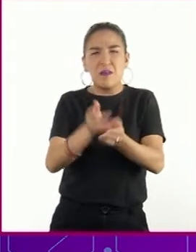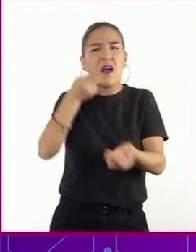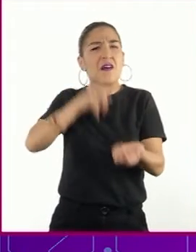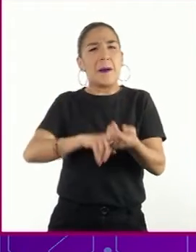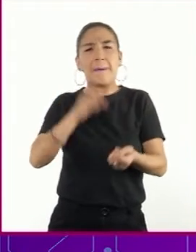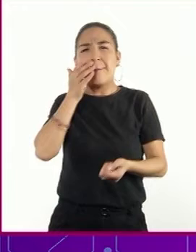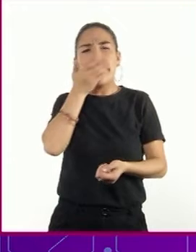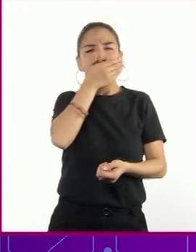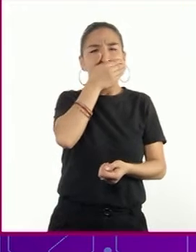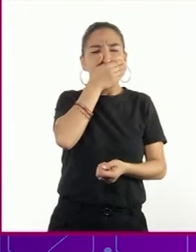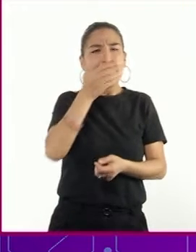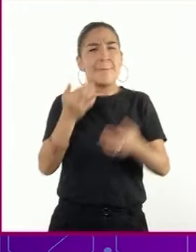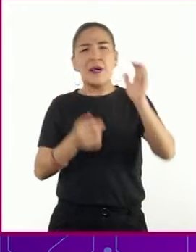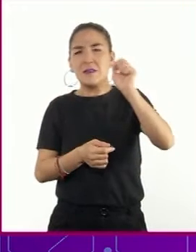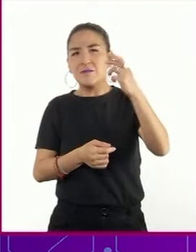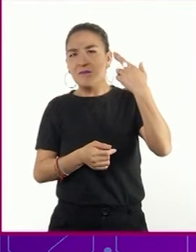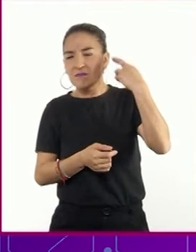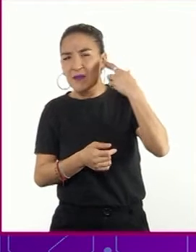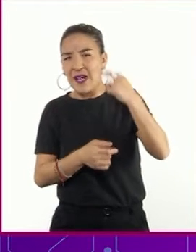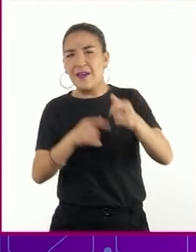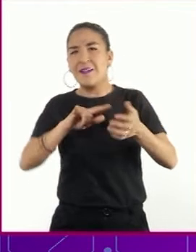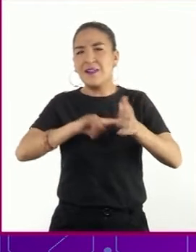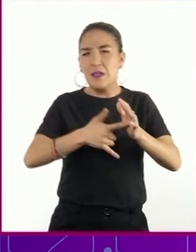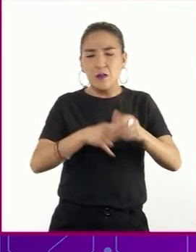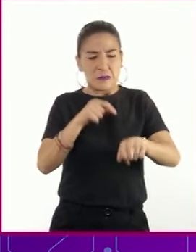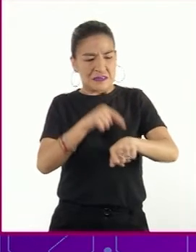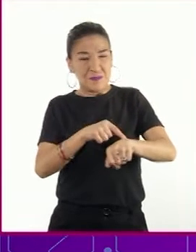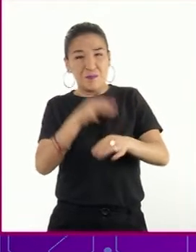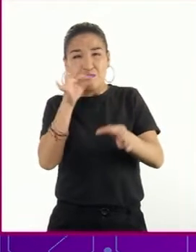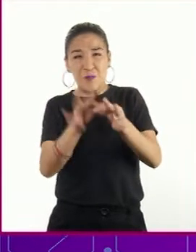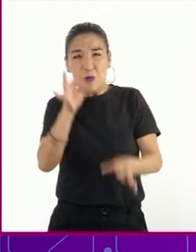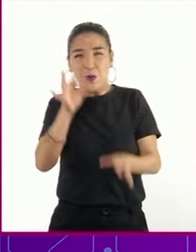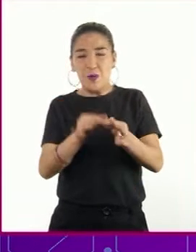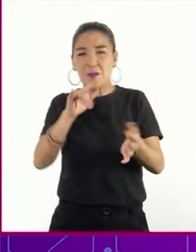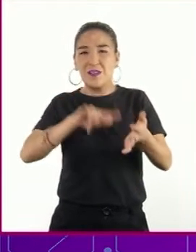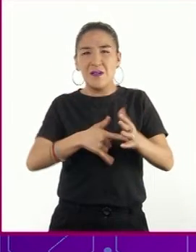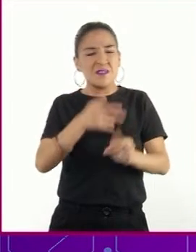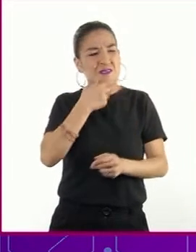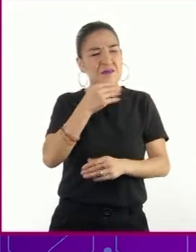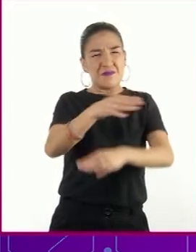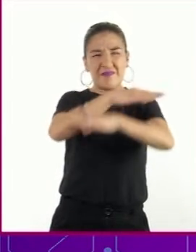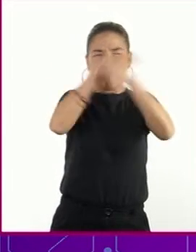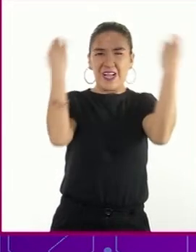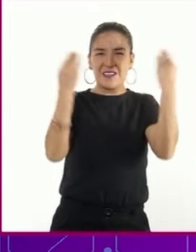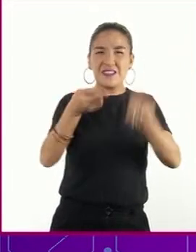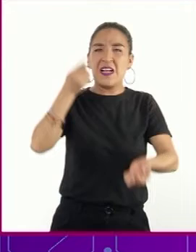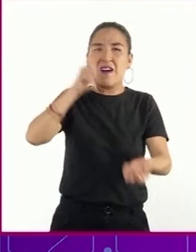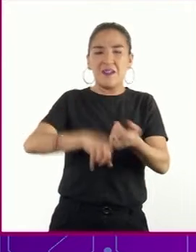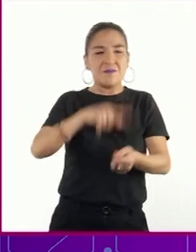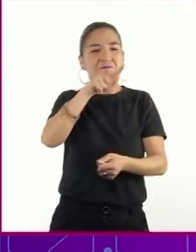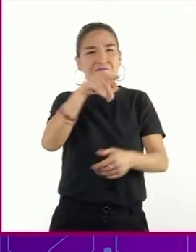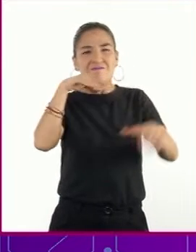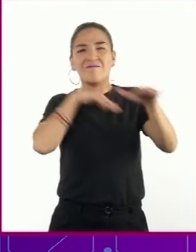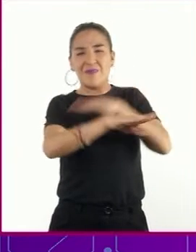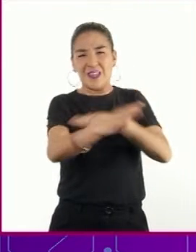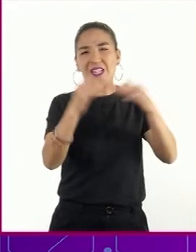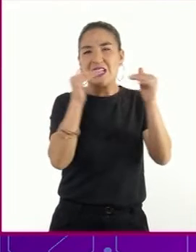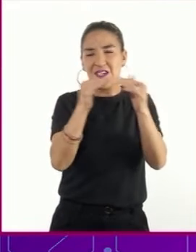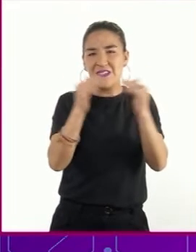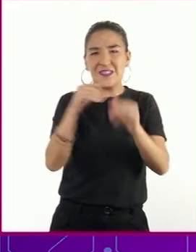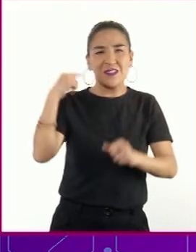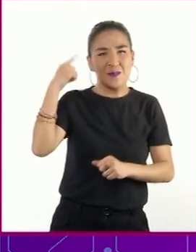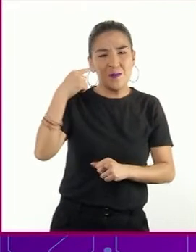que oye el reloj que puntúa las horas del hombre fastidioso que está en la casa de los locos.